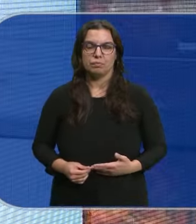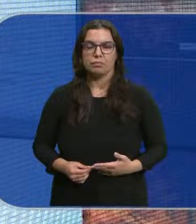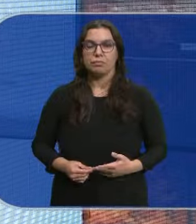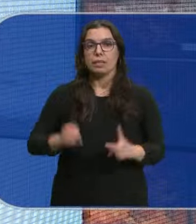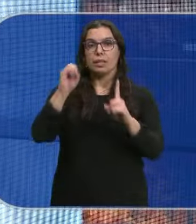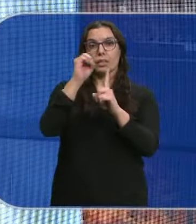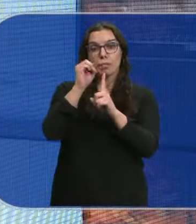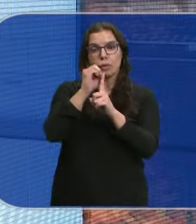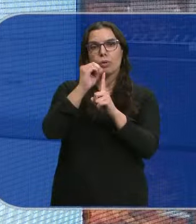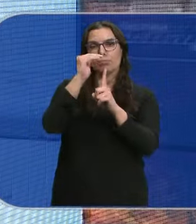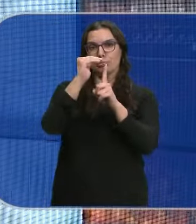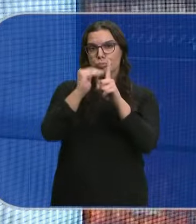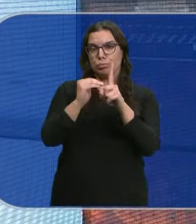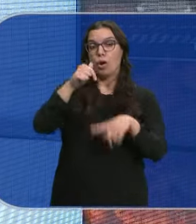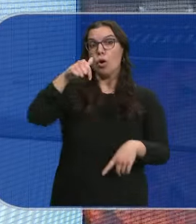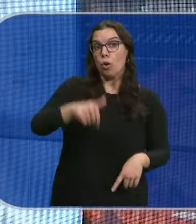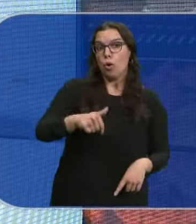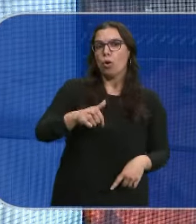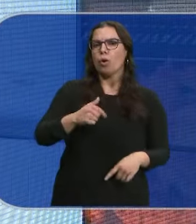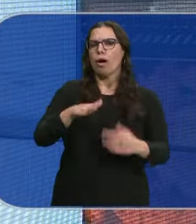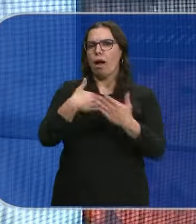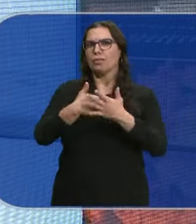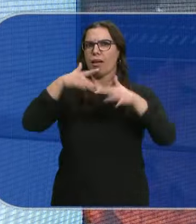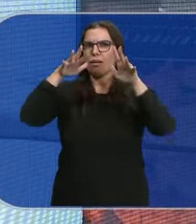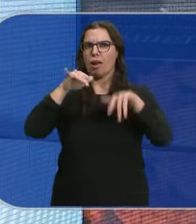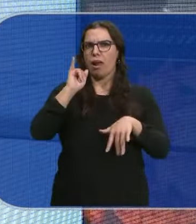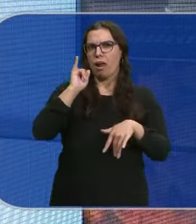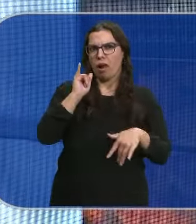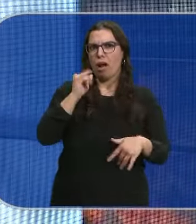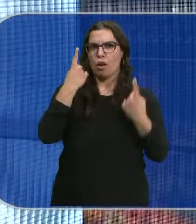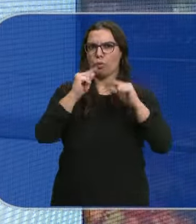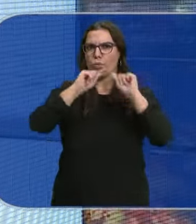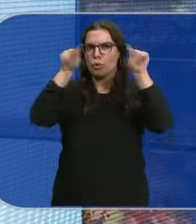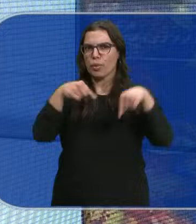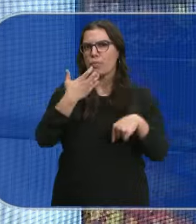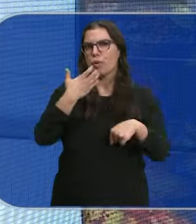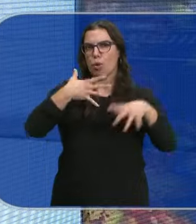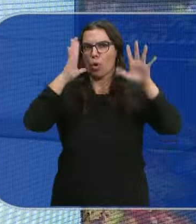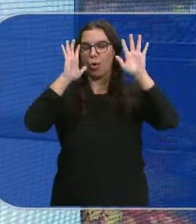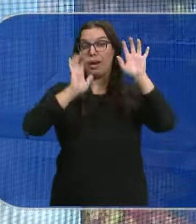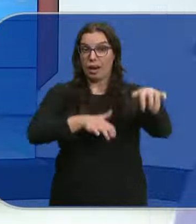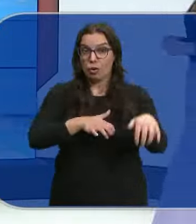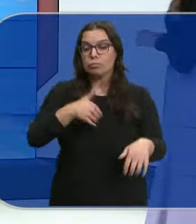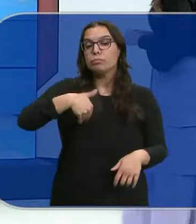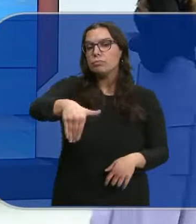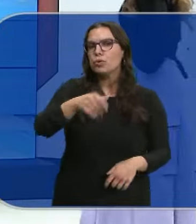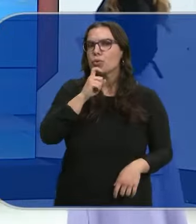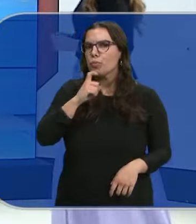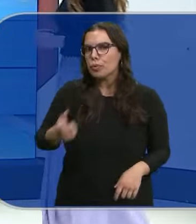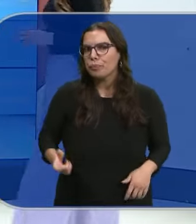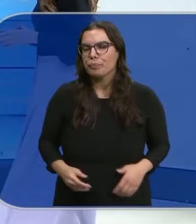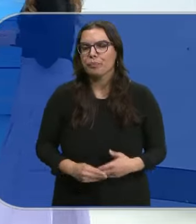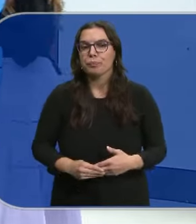Las temperaturas continúan descendiendo, hoy incluso ha nevado en cotas más bajas en algunas provincias como León Pero ¿qué nos espera para las próximas horas, Silvia?